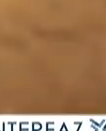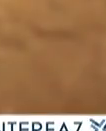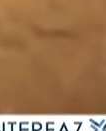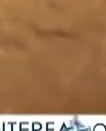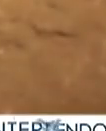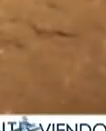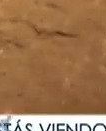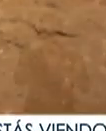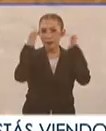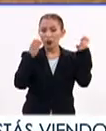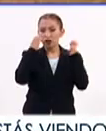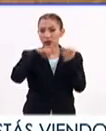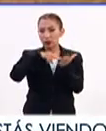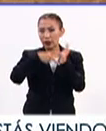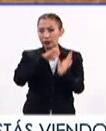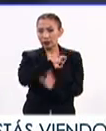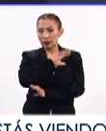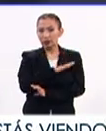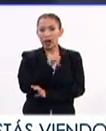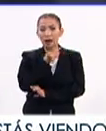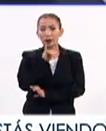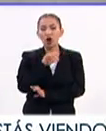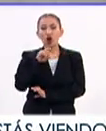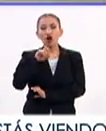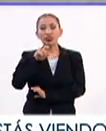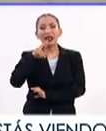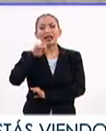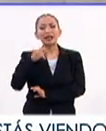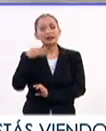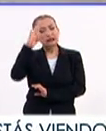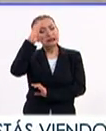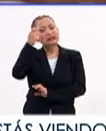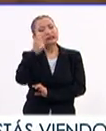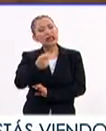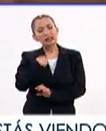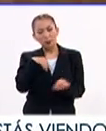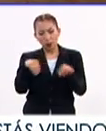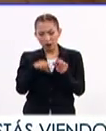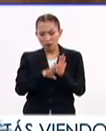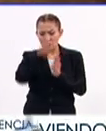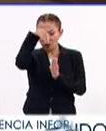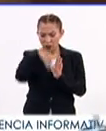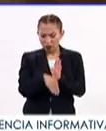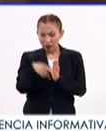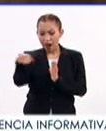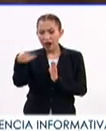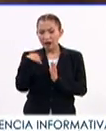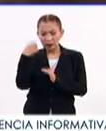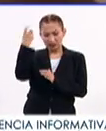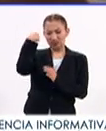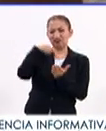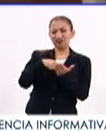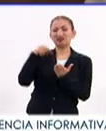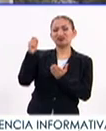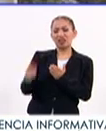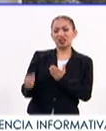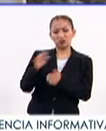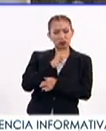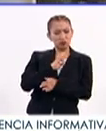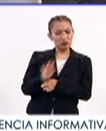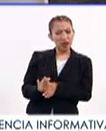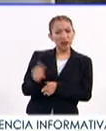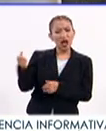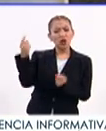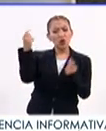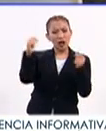En la exposición del arquitecto español Alberto Oderis se reflexiona sobre este movimiento, enmarcado en la interrogante acerca de la capacidad